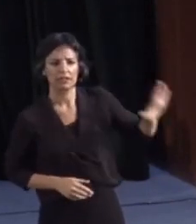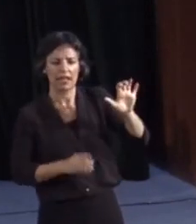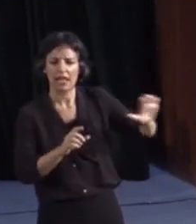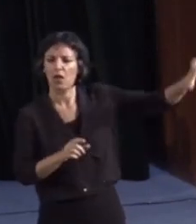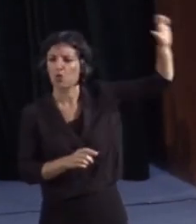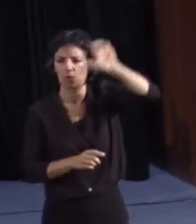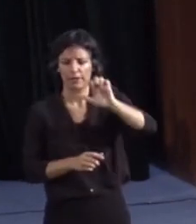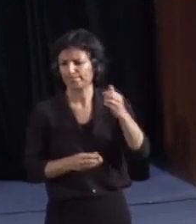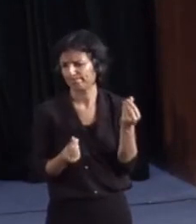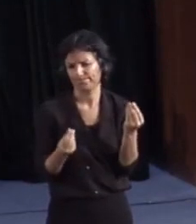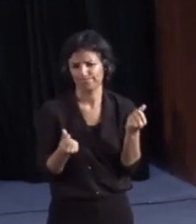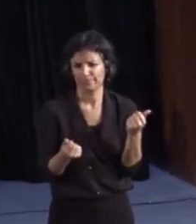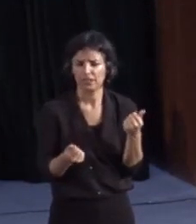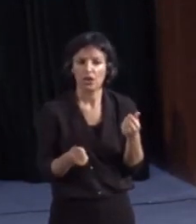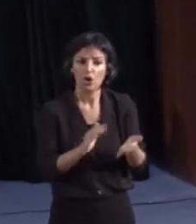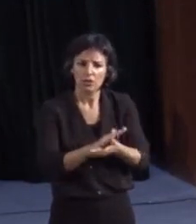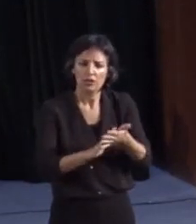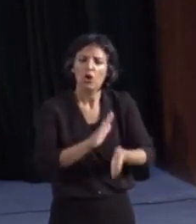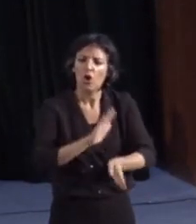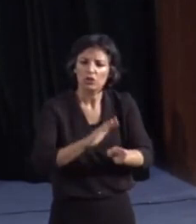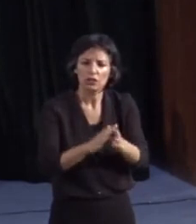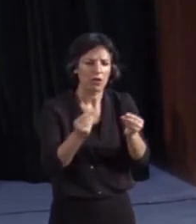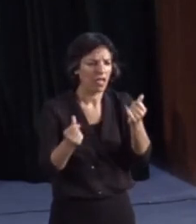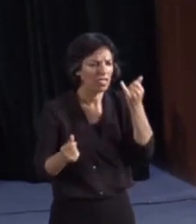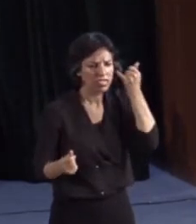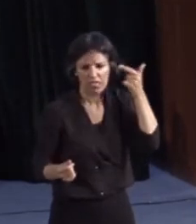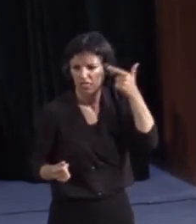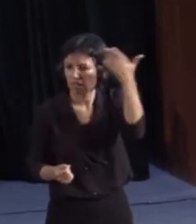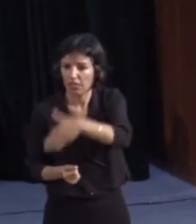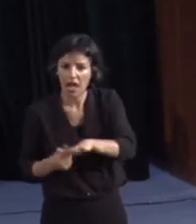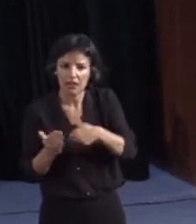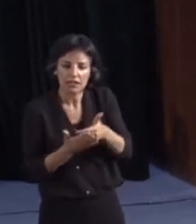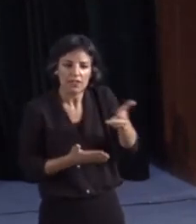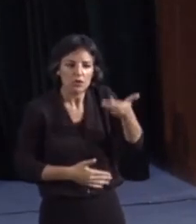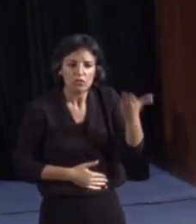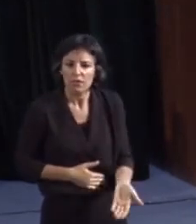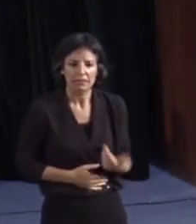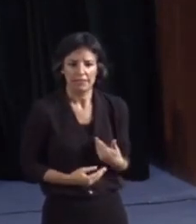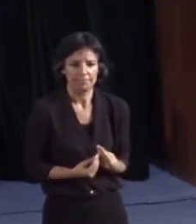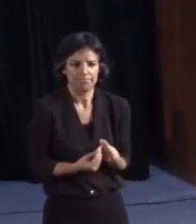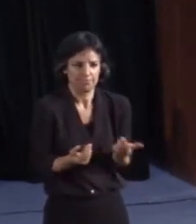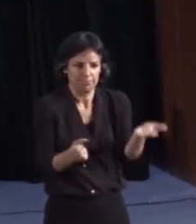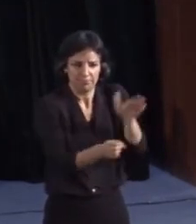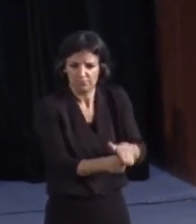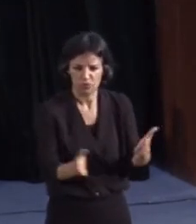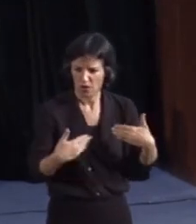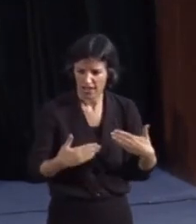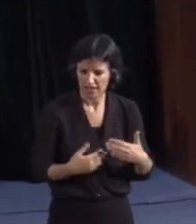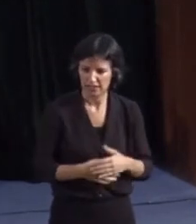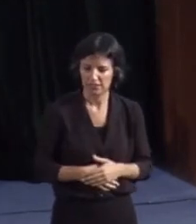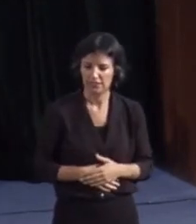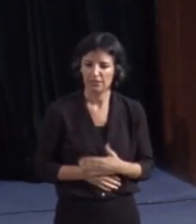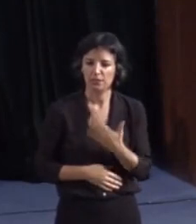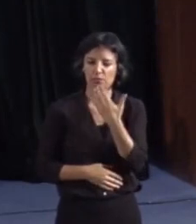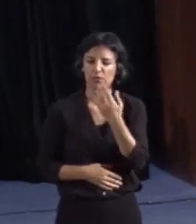desapercibida y conculcando derechos fundamentales. Es el caso que hemos